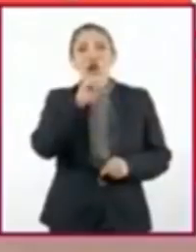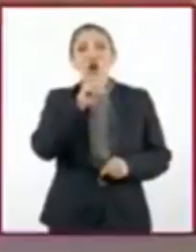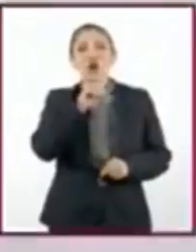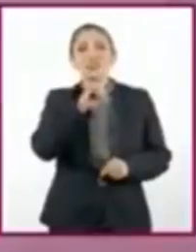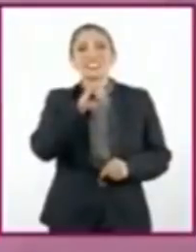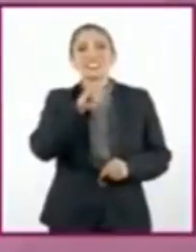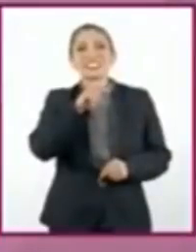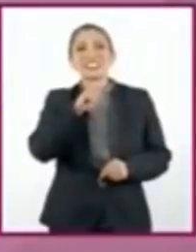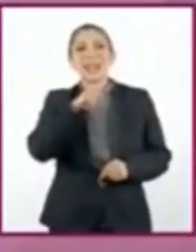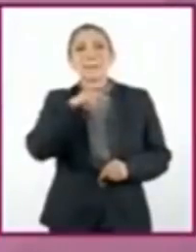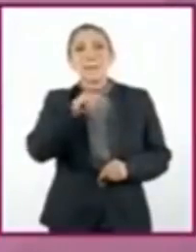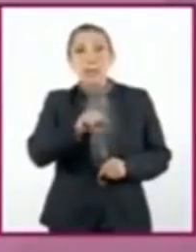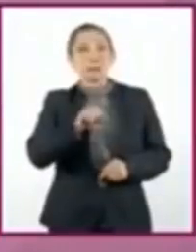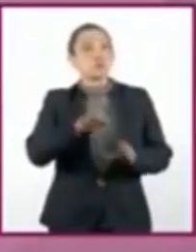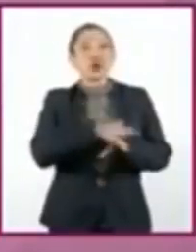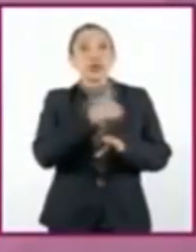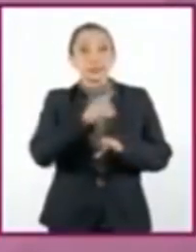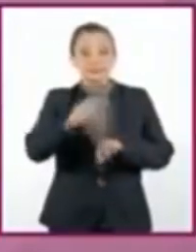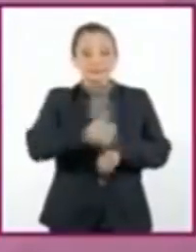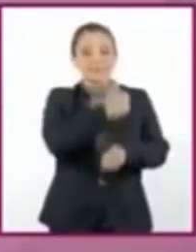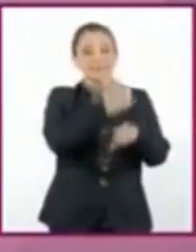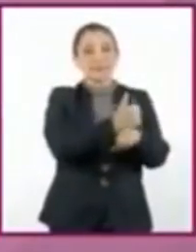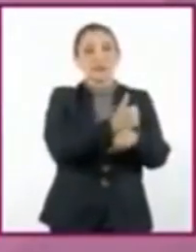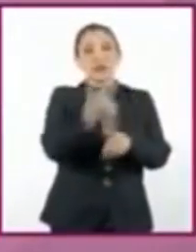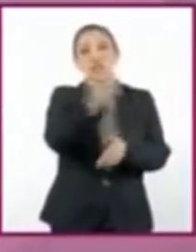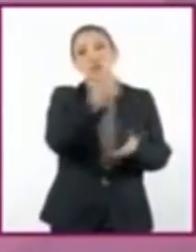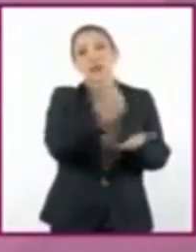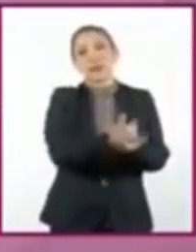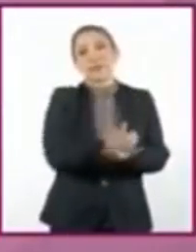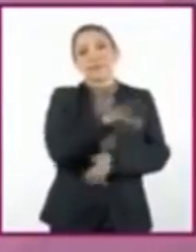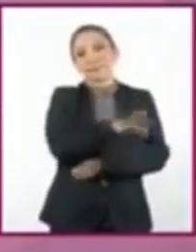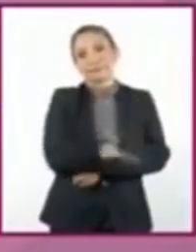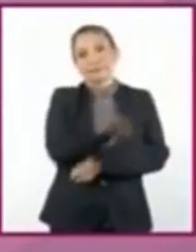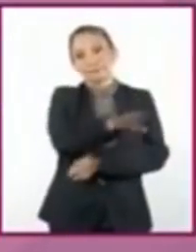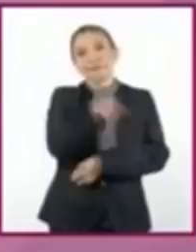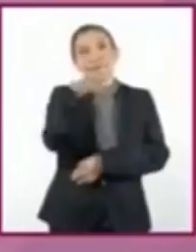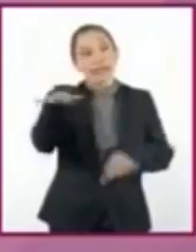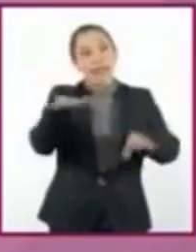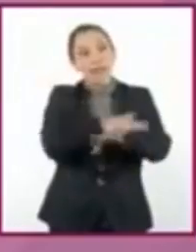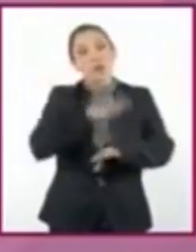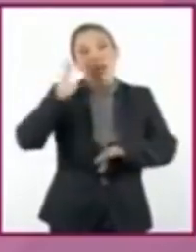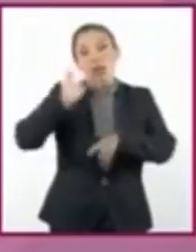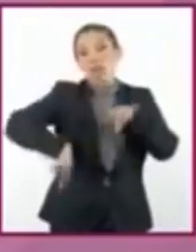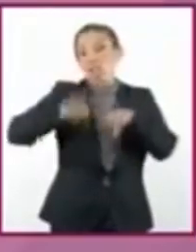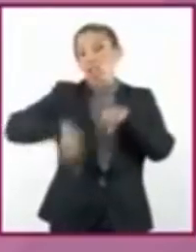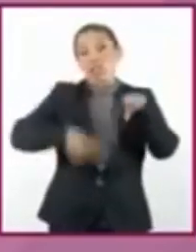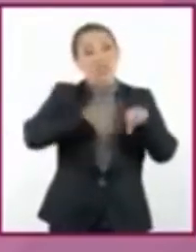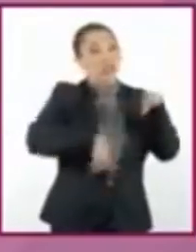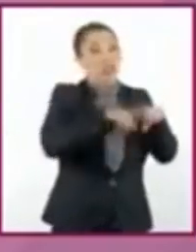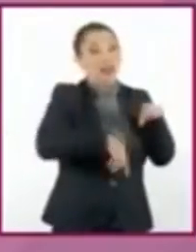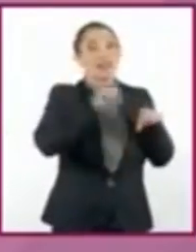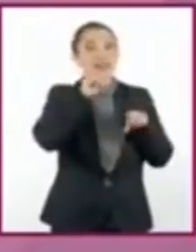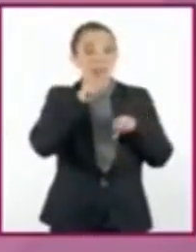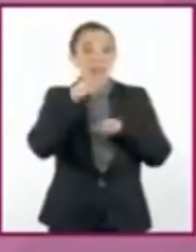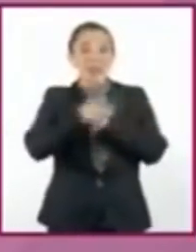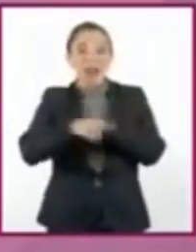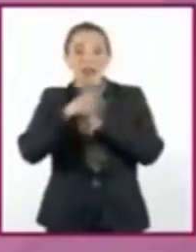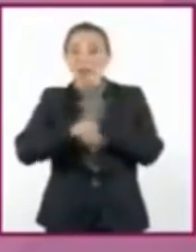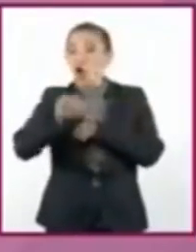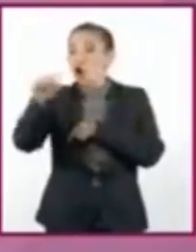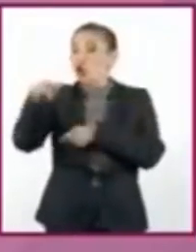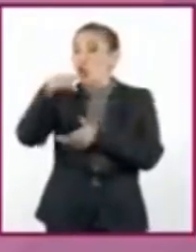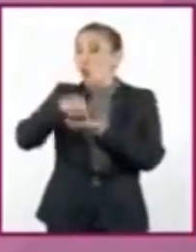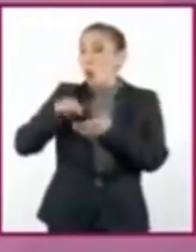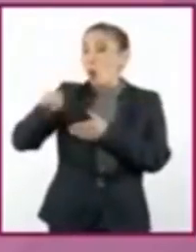ellos, el asentamiento de zonas urbanas, que además del cambio radical que provocan, impactan en otros sitios